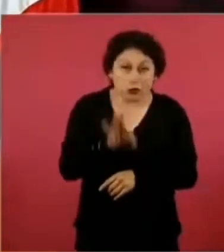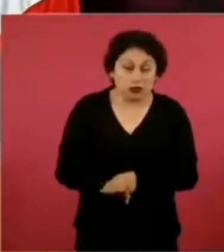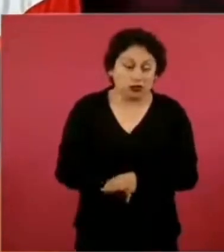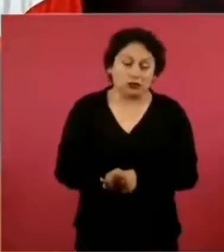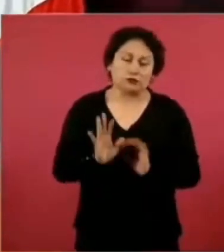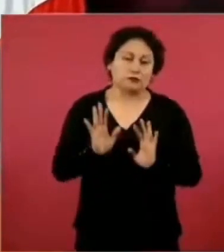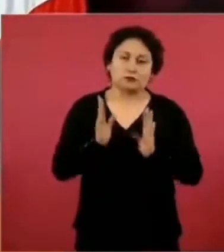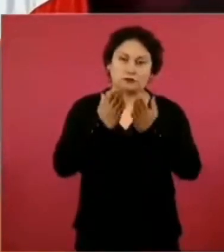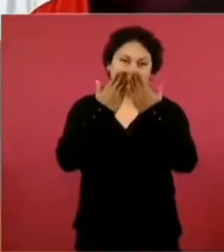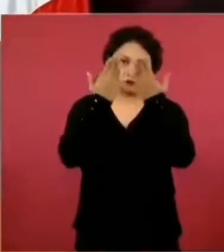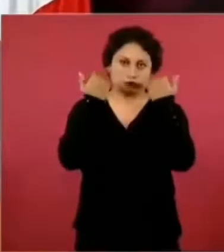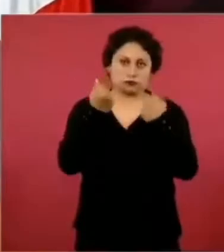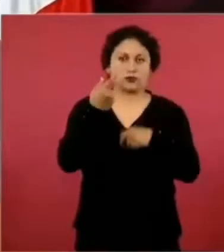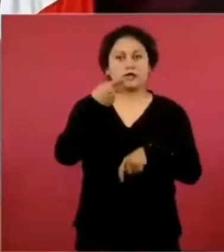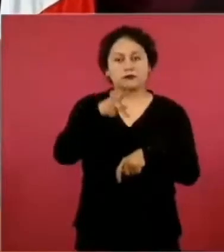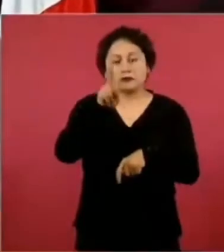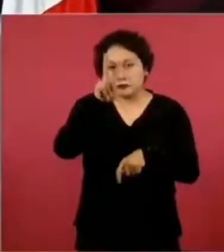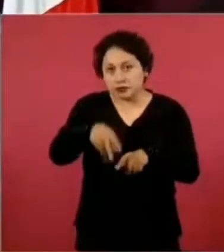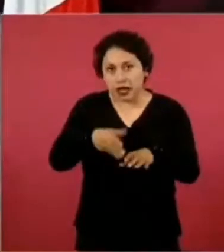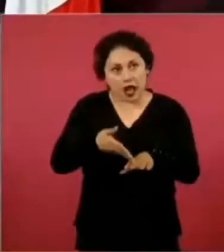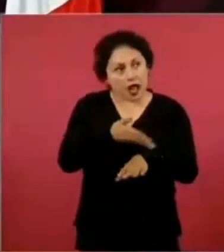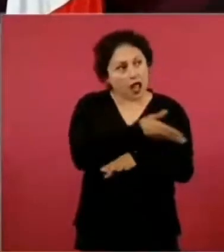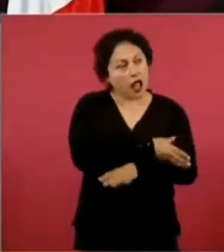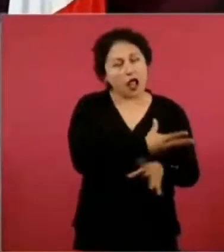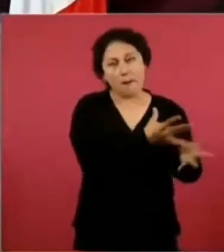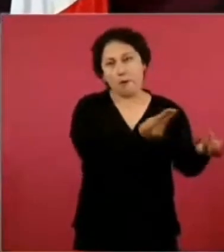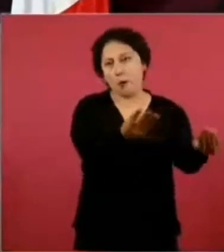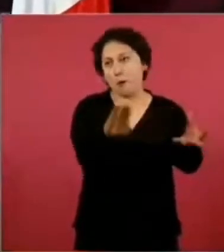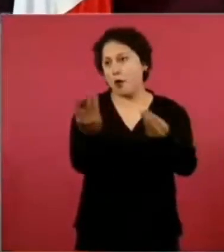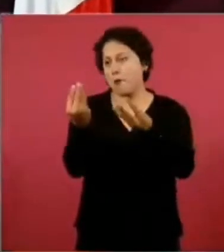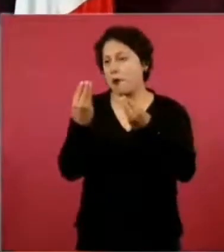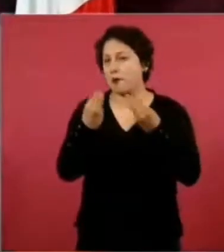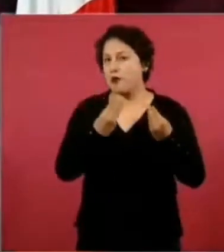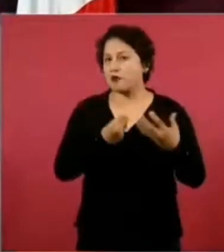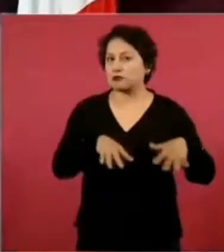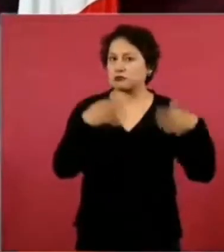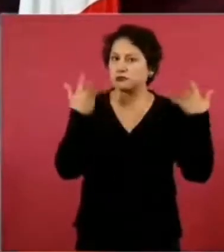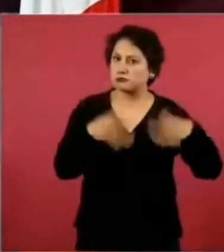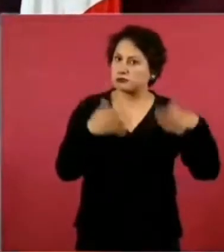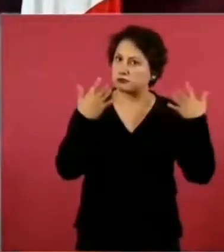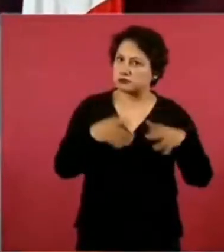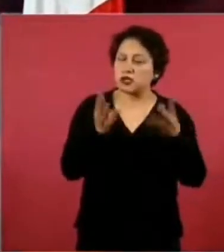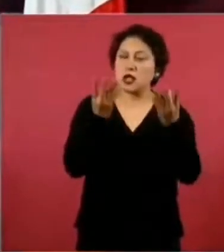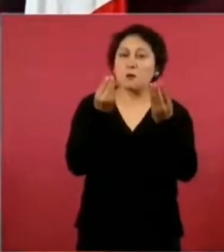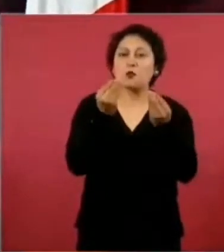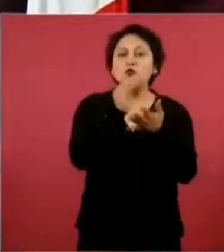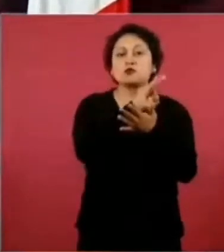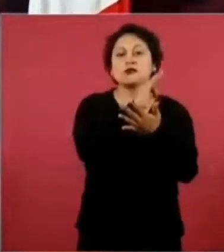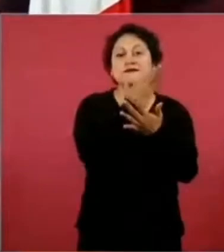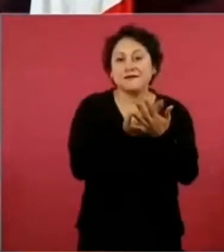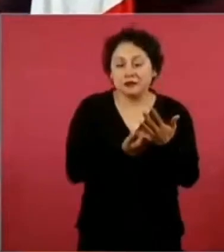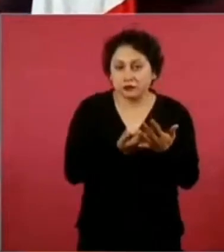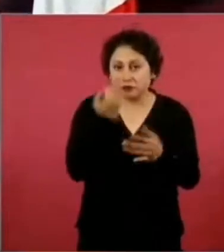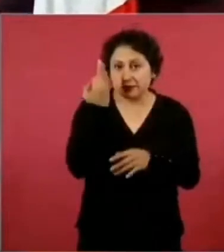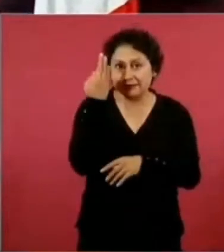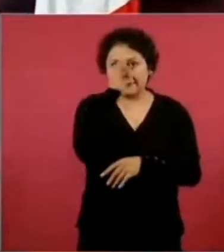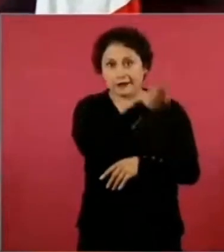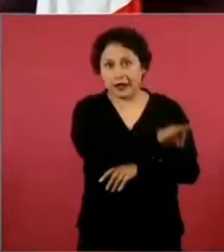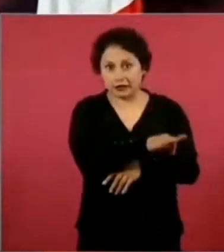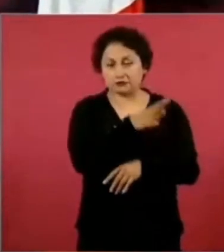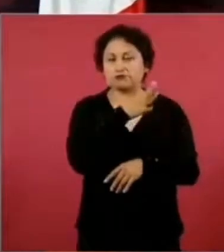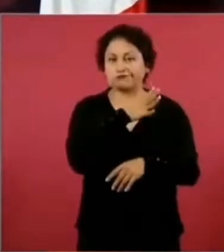del uso de las facturas